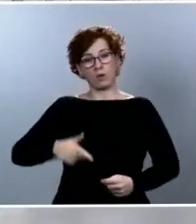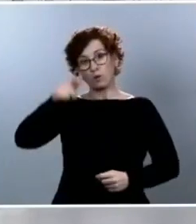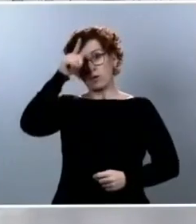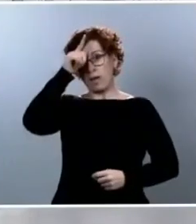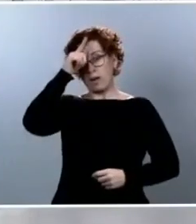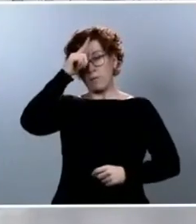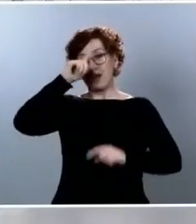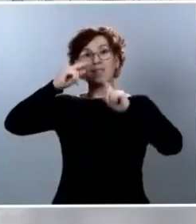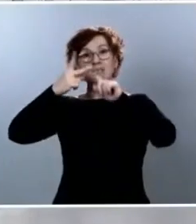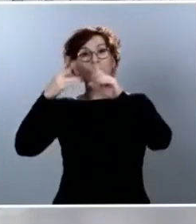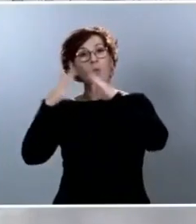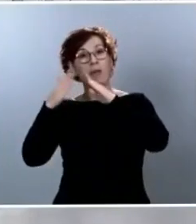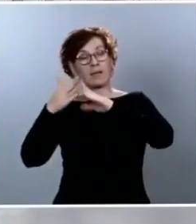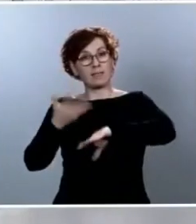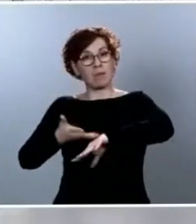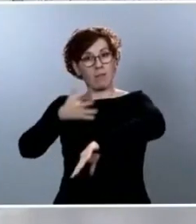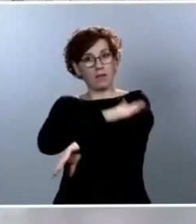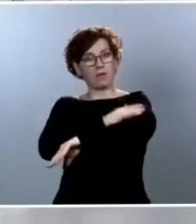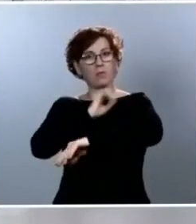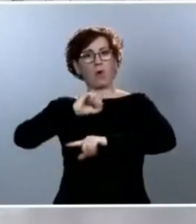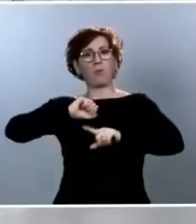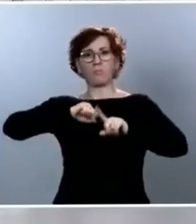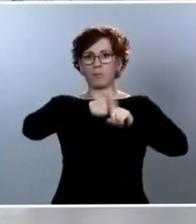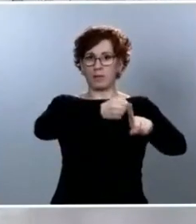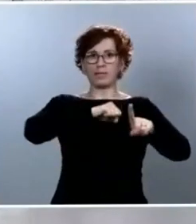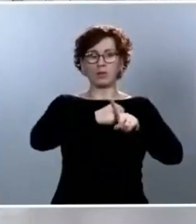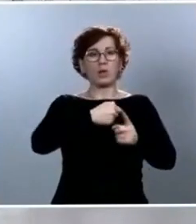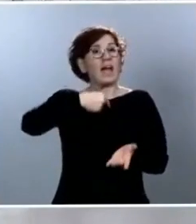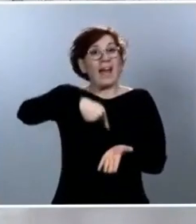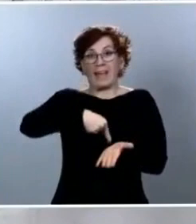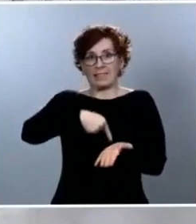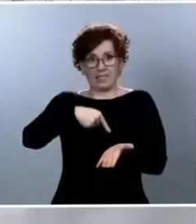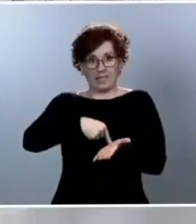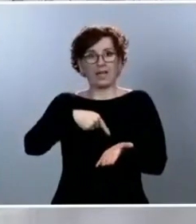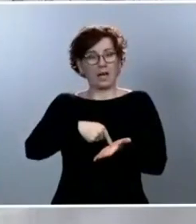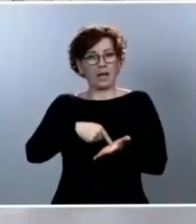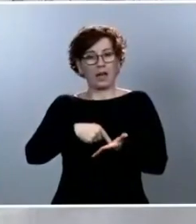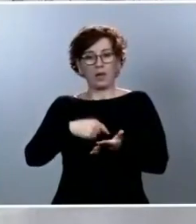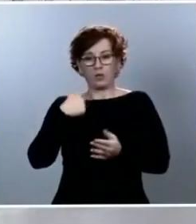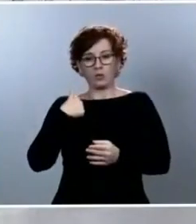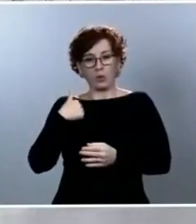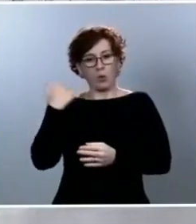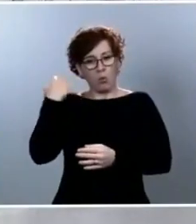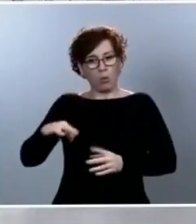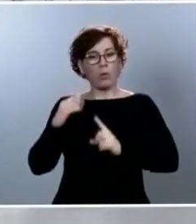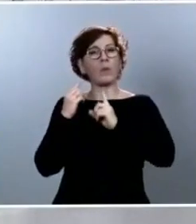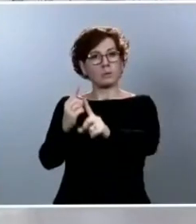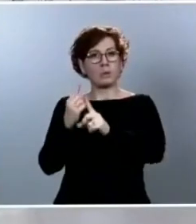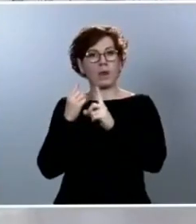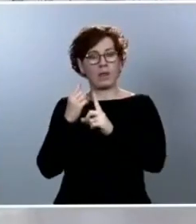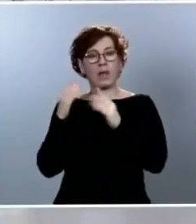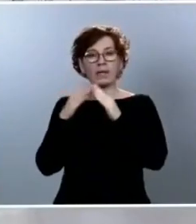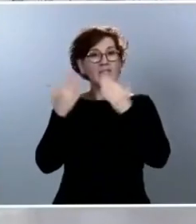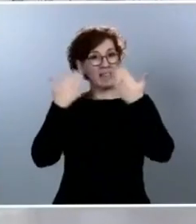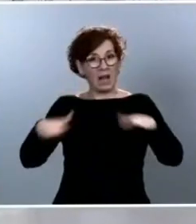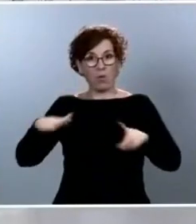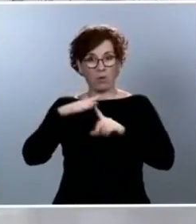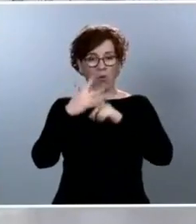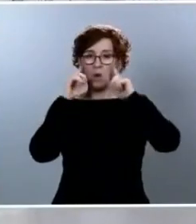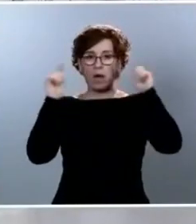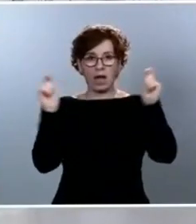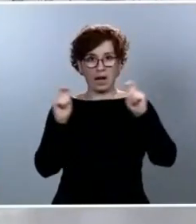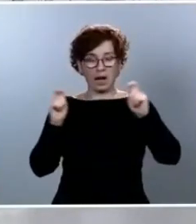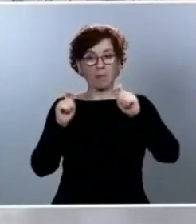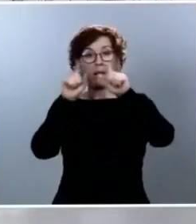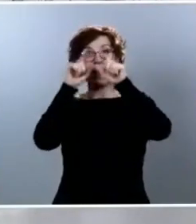Mallorca, que exigen poder desplazarse sus viviendas bajo el estado de alarma. Empresarios también alemanes amenazan con